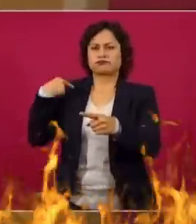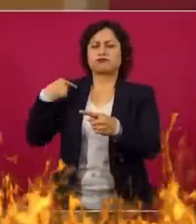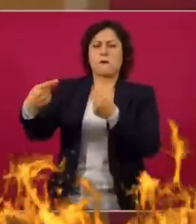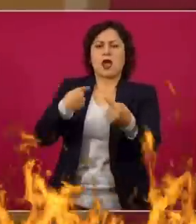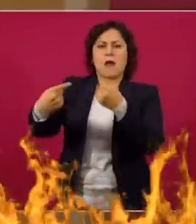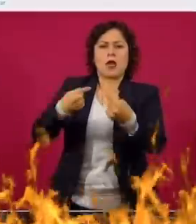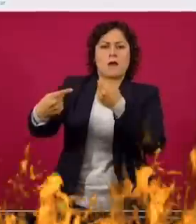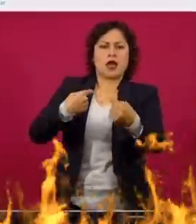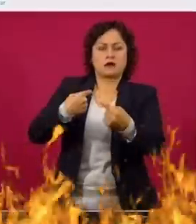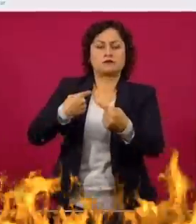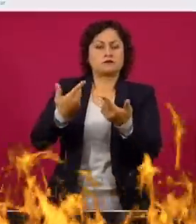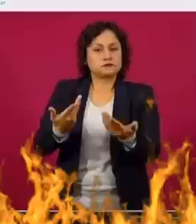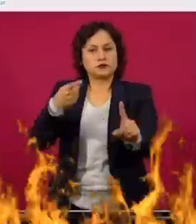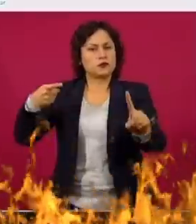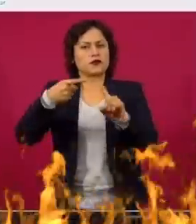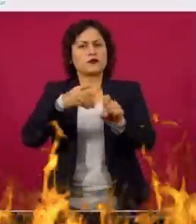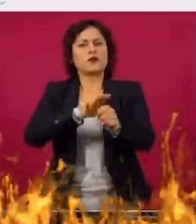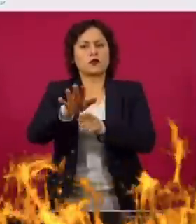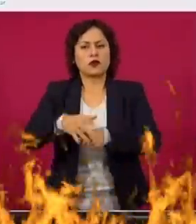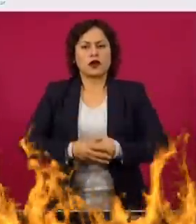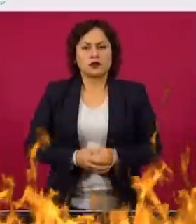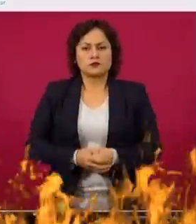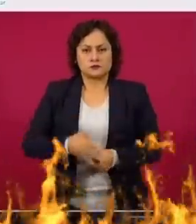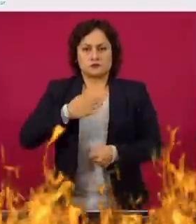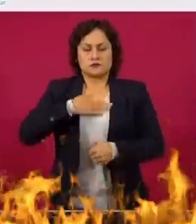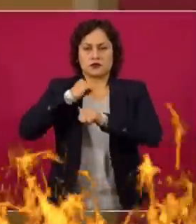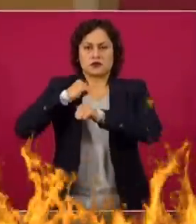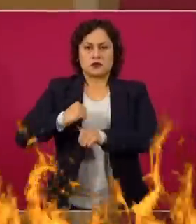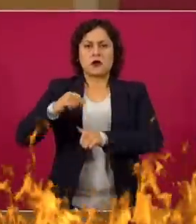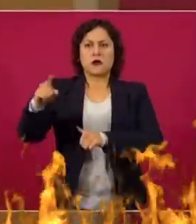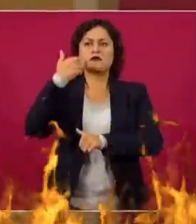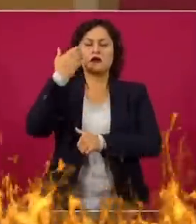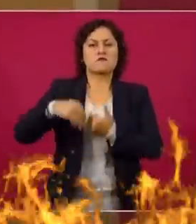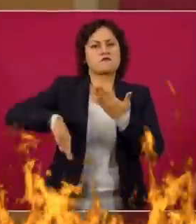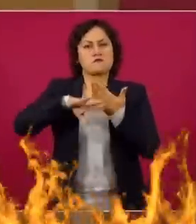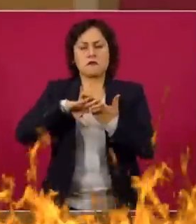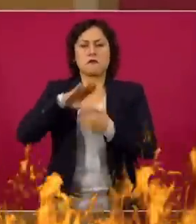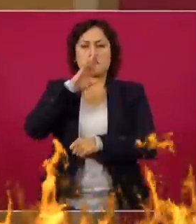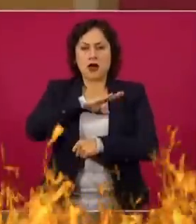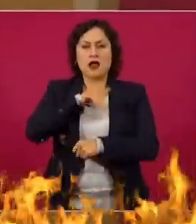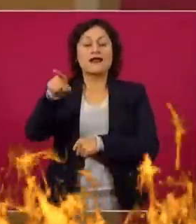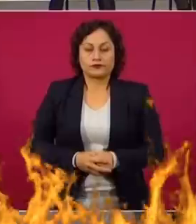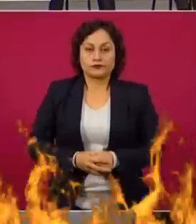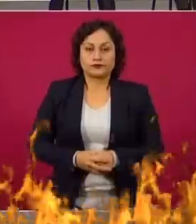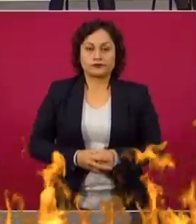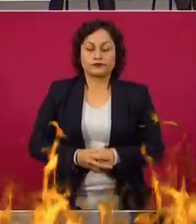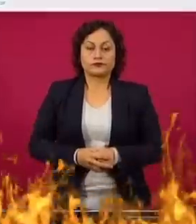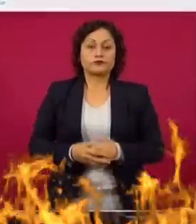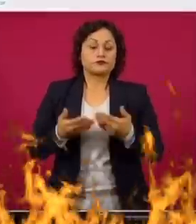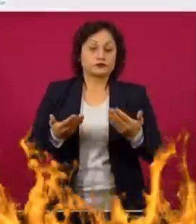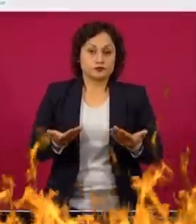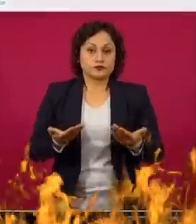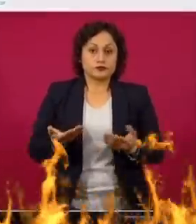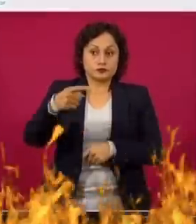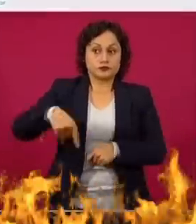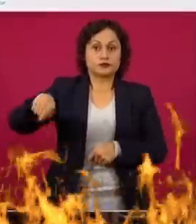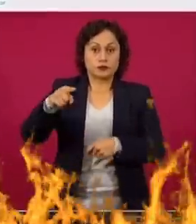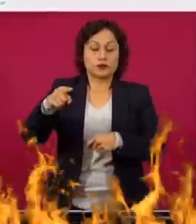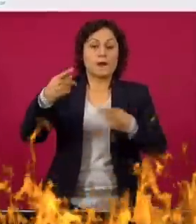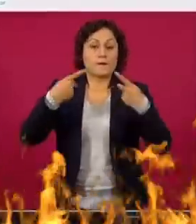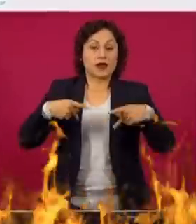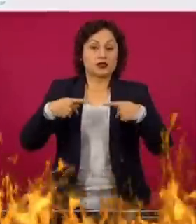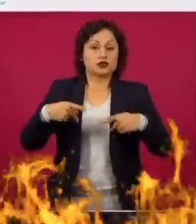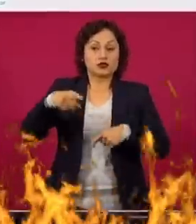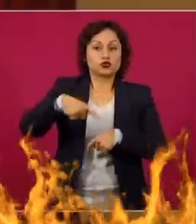calumniarme con el propósito de afectar mi autoridad moral y buscar detener el movimiento de transformación. Los beneficiarios de esta política de pillaje